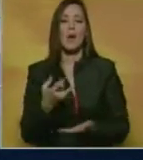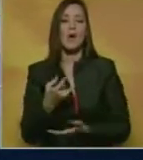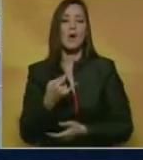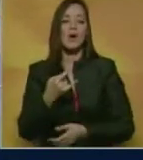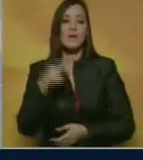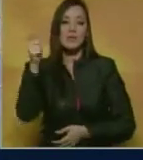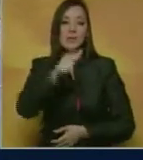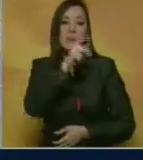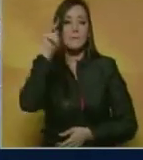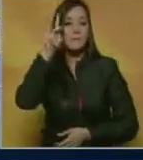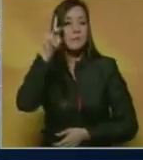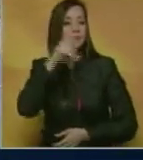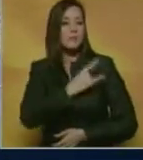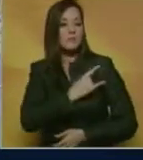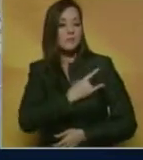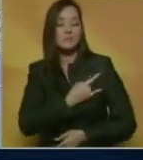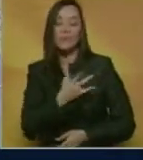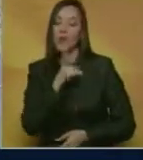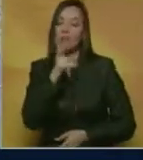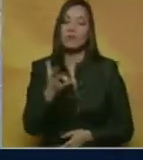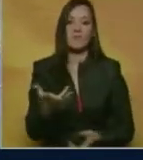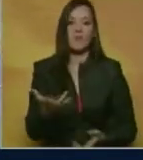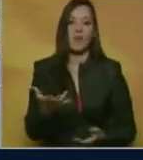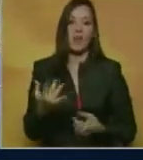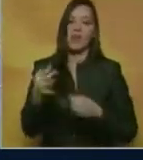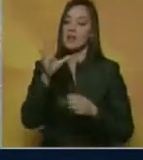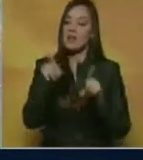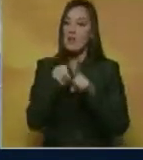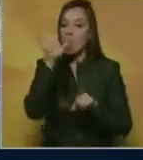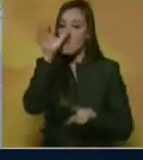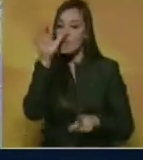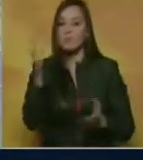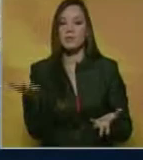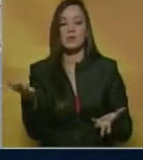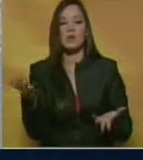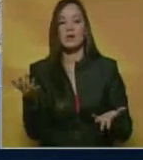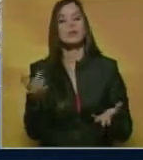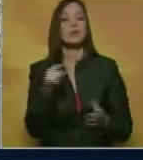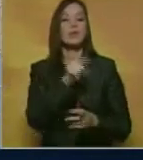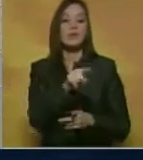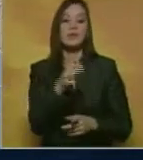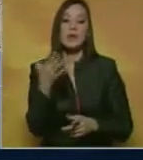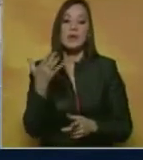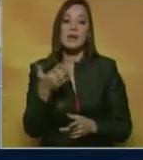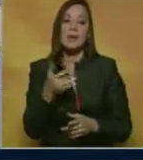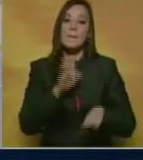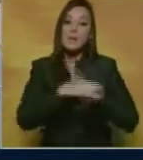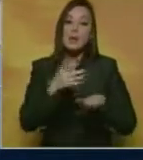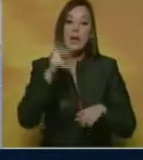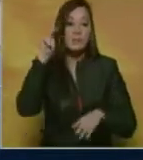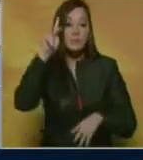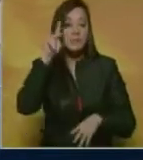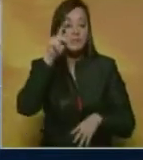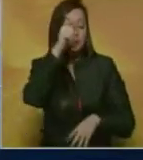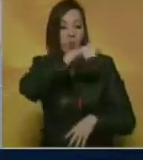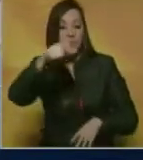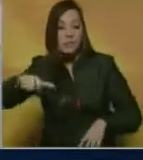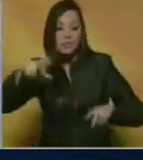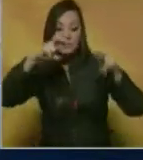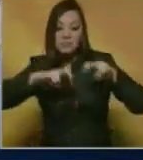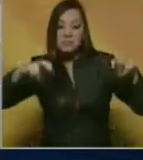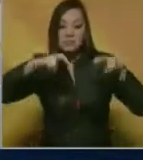docencia. La docencia es en extremo importante. No significa solamente articular la investigación, la extensión. Es una formación